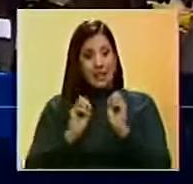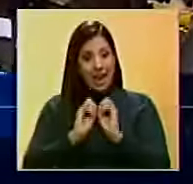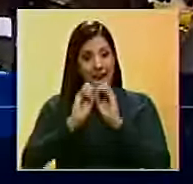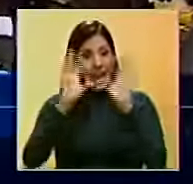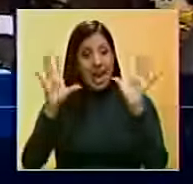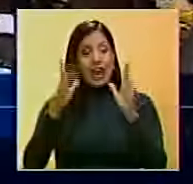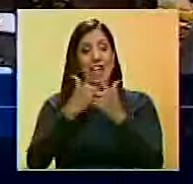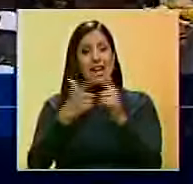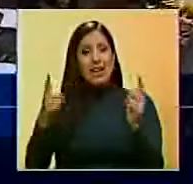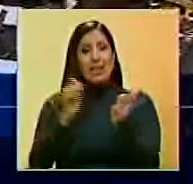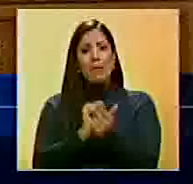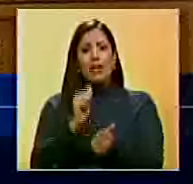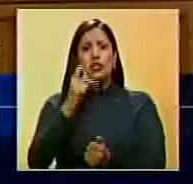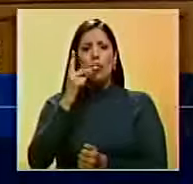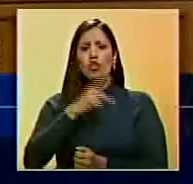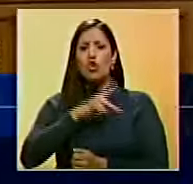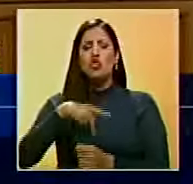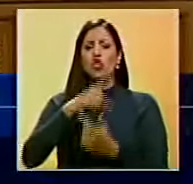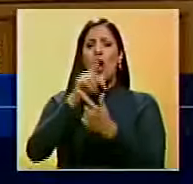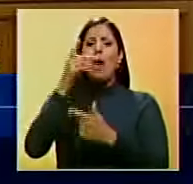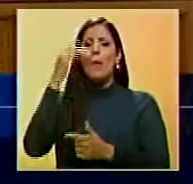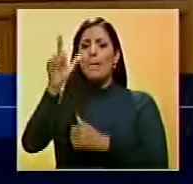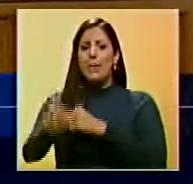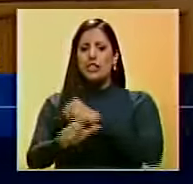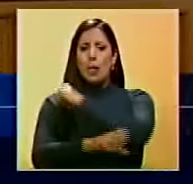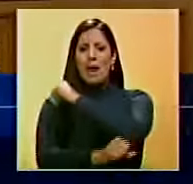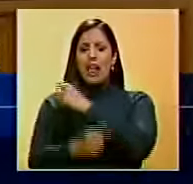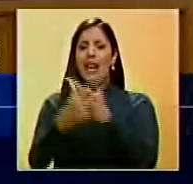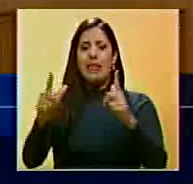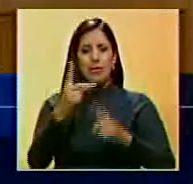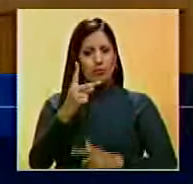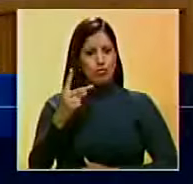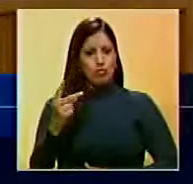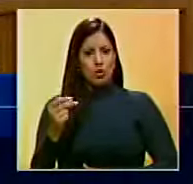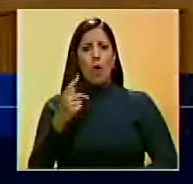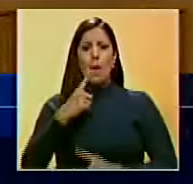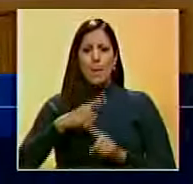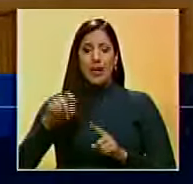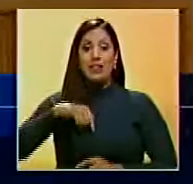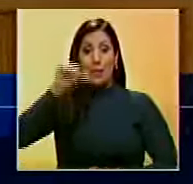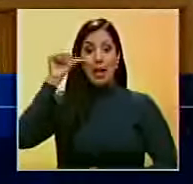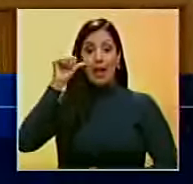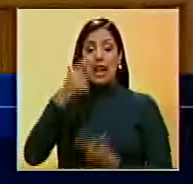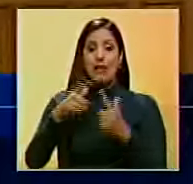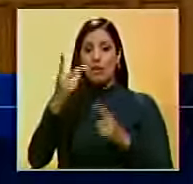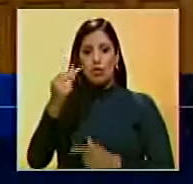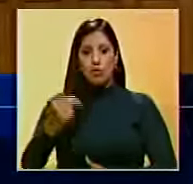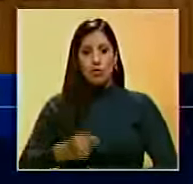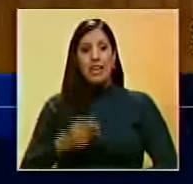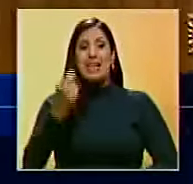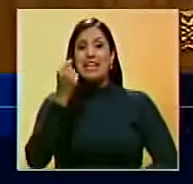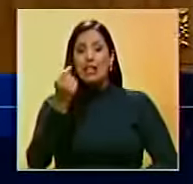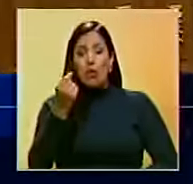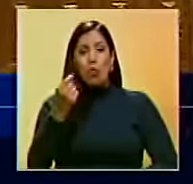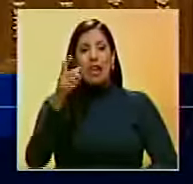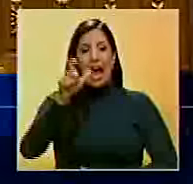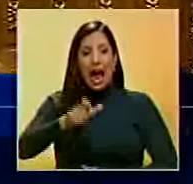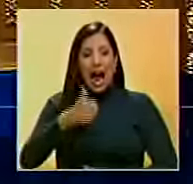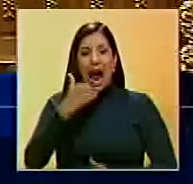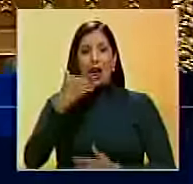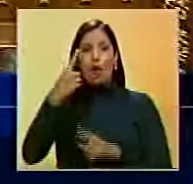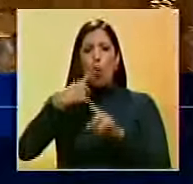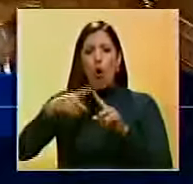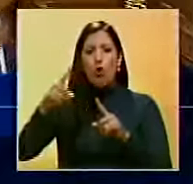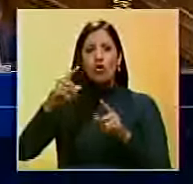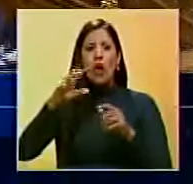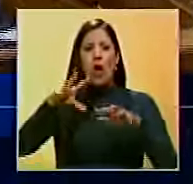la amnistía no promueve la impunidad, citó el caso de nuestra compañera Adriana Urquiola. Ninguna mención, ni a